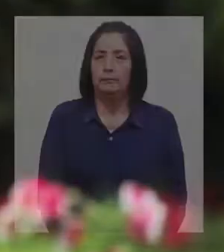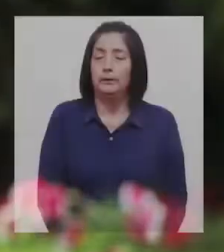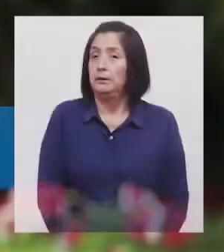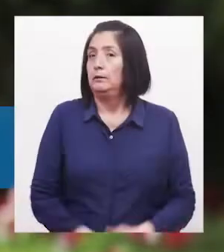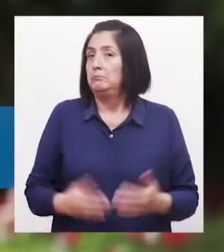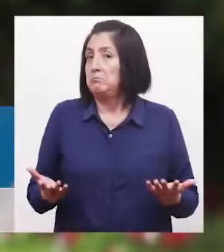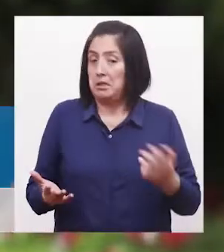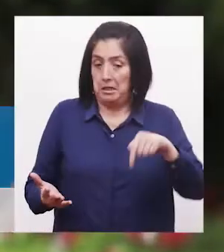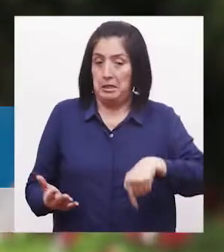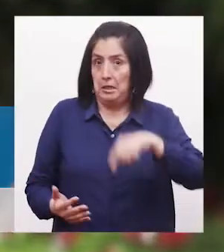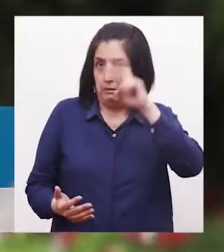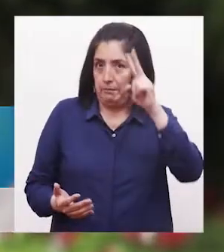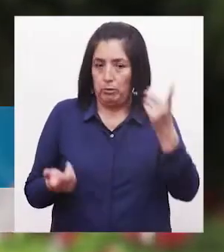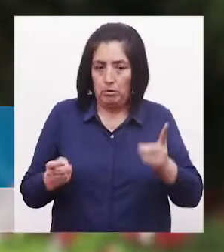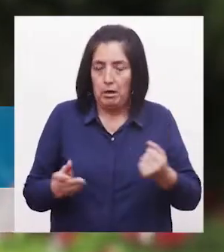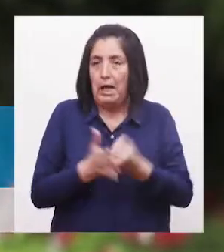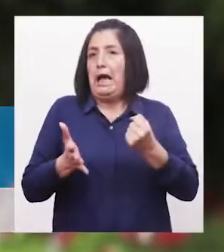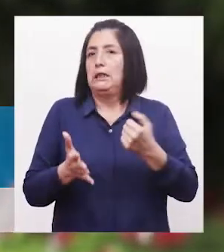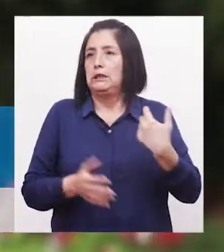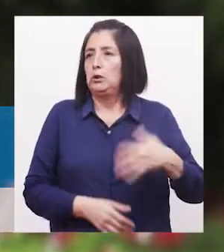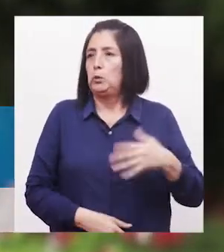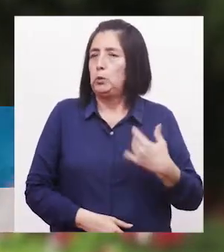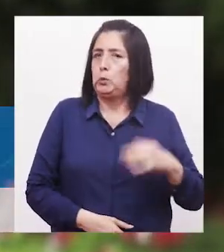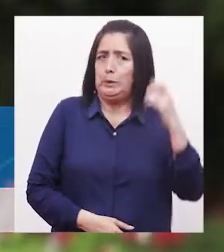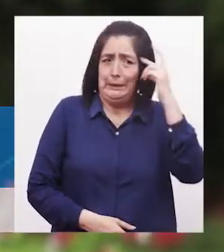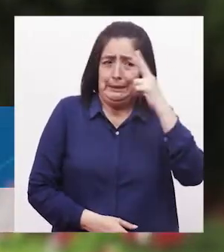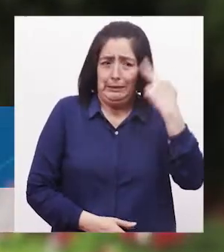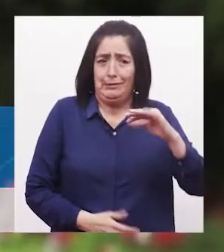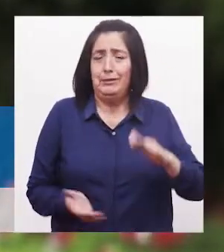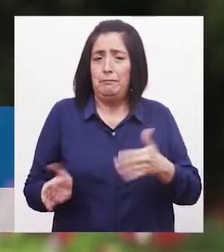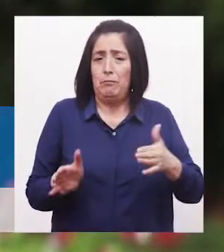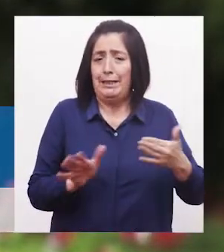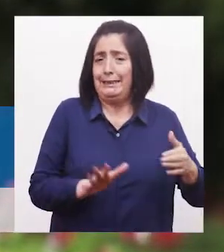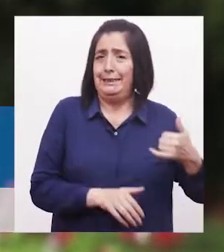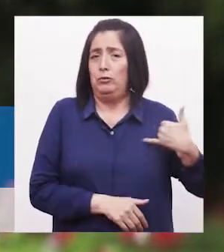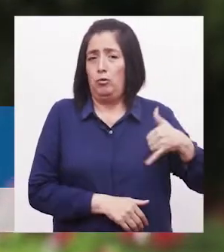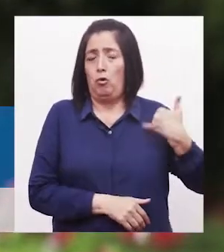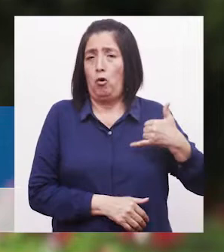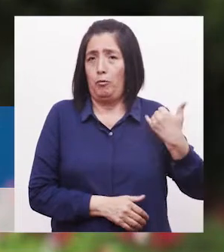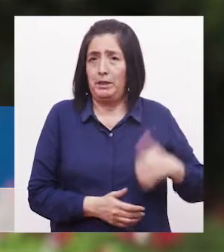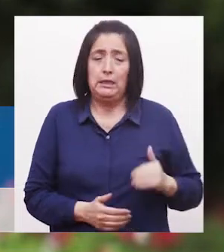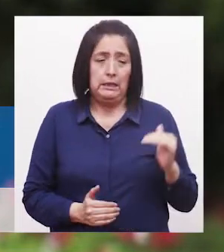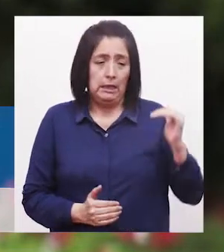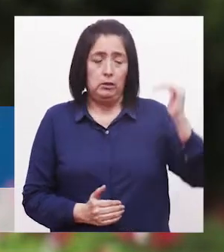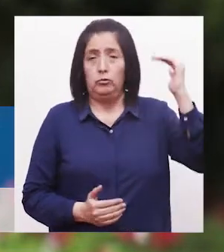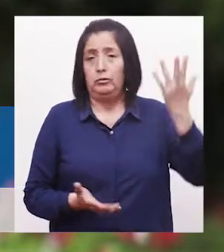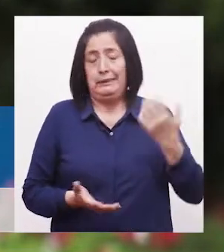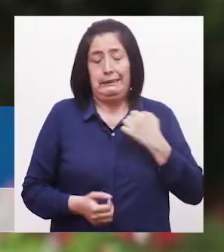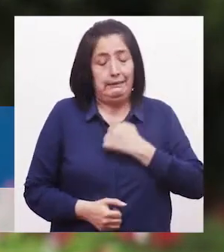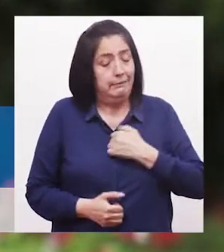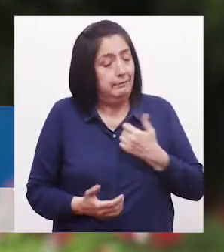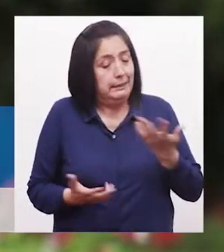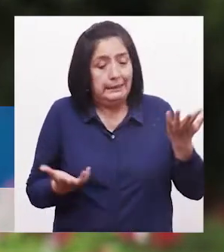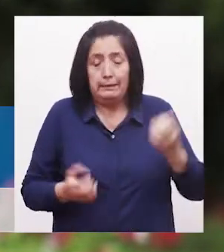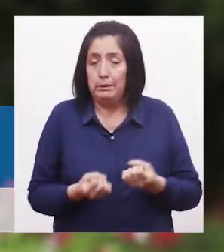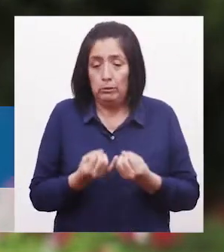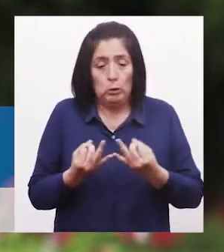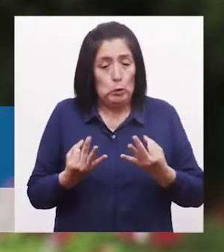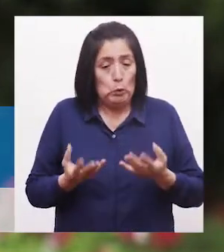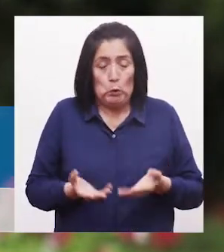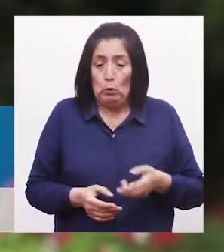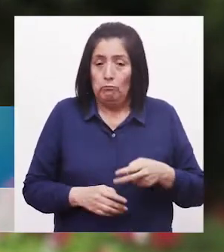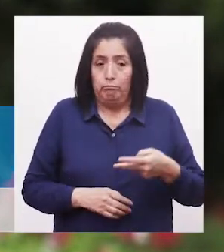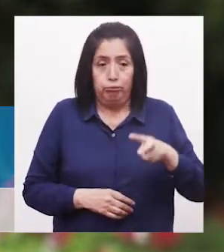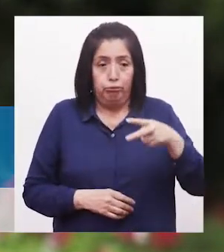En nuestro país los accidentes de tránsito son la primera causa de muerte en los adolescentes, jóvenes y adultos Lamentablemente estas cifras van en aumento